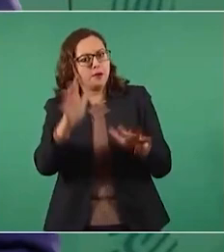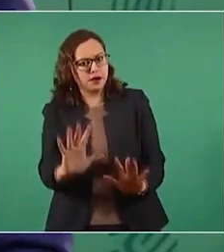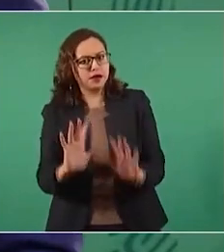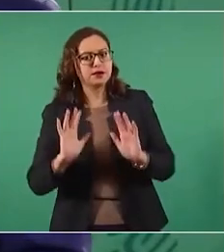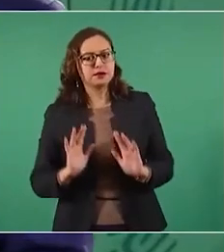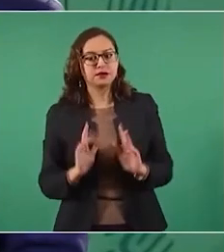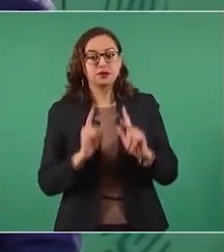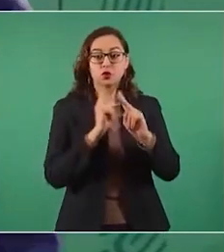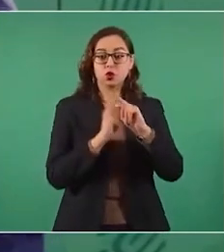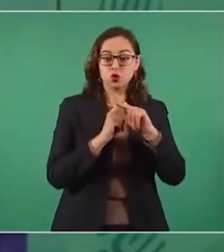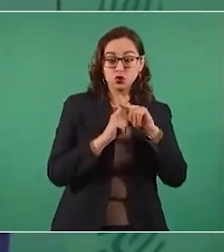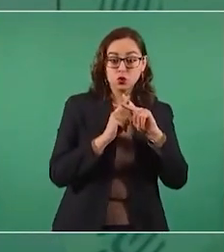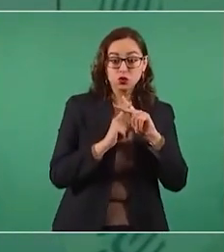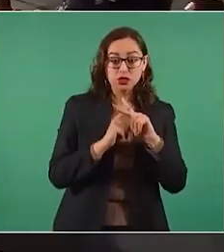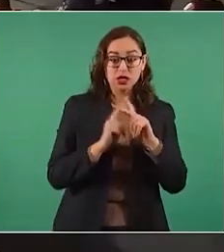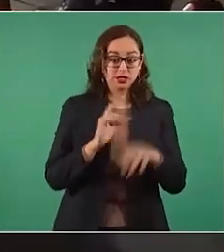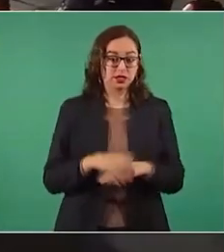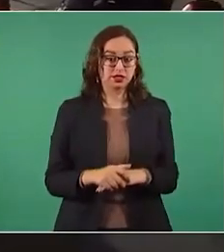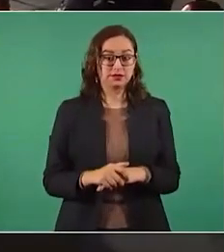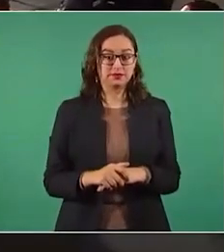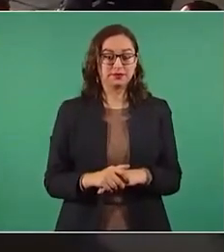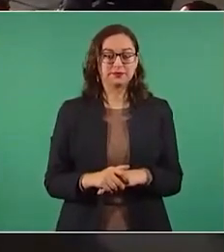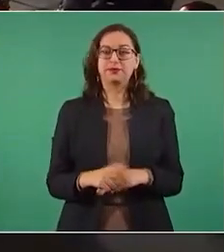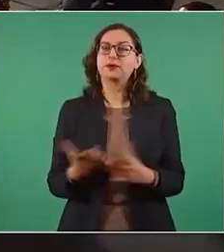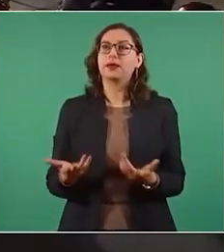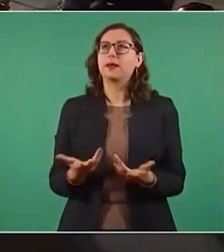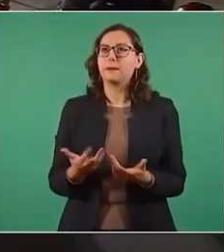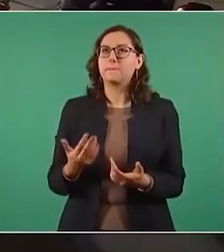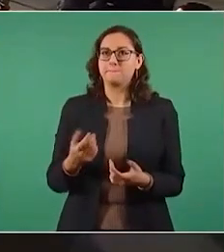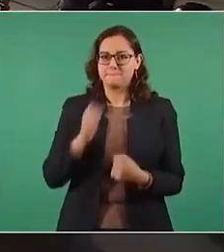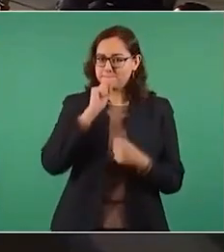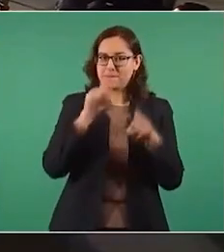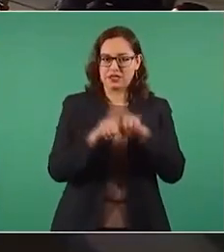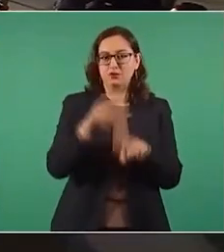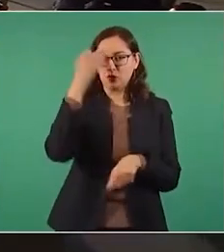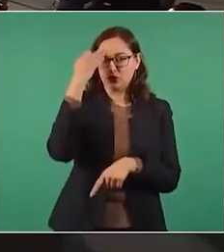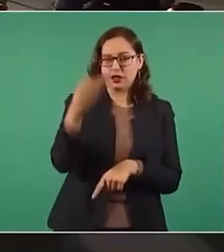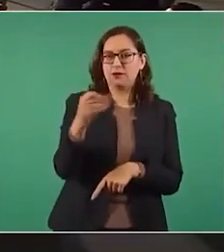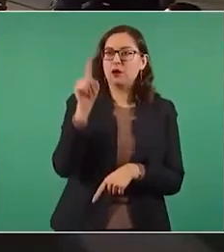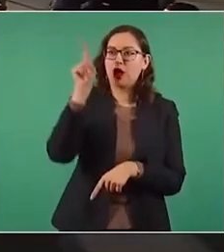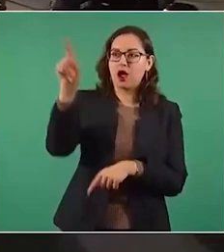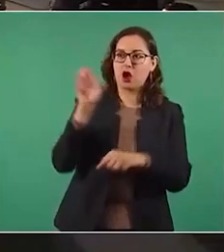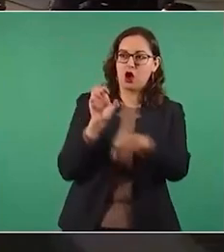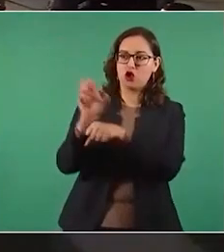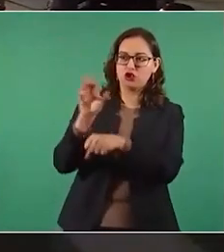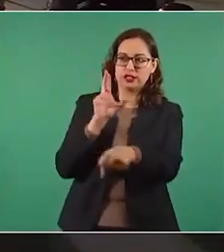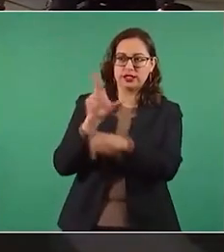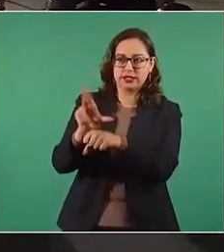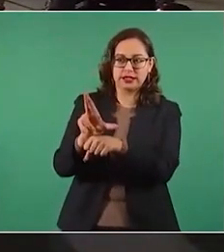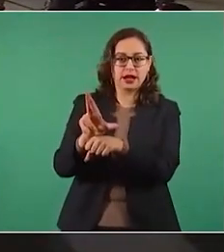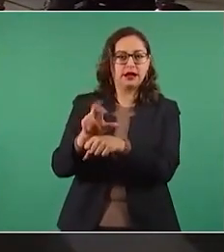Acababa de haber elecciones en Costa Rica y también